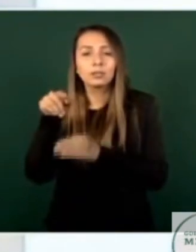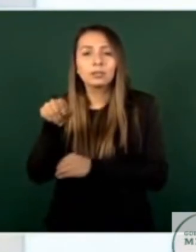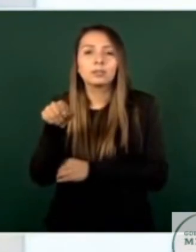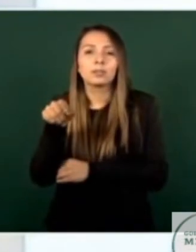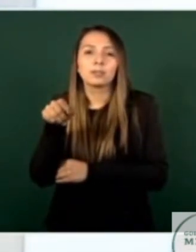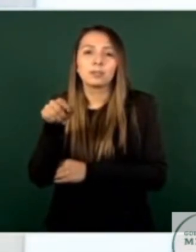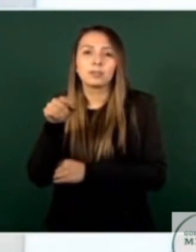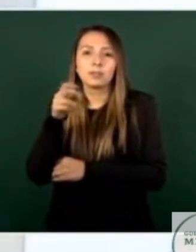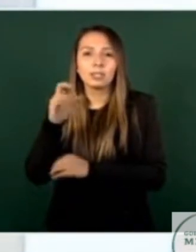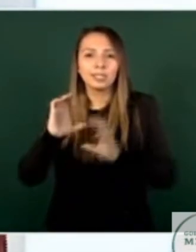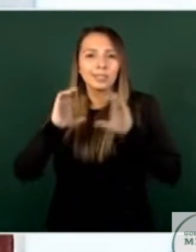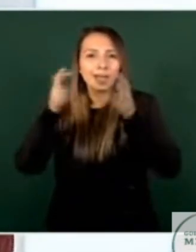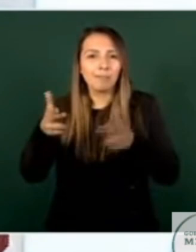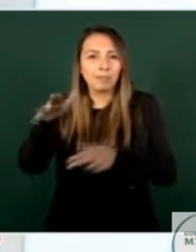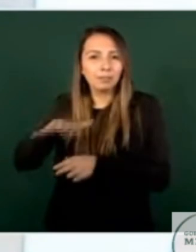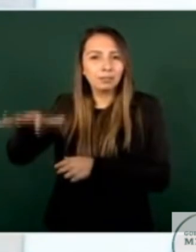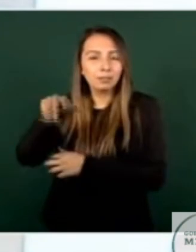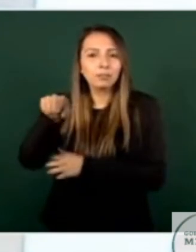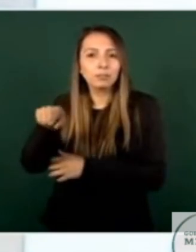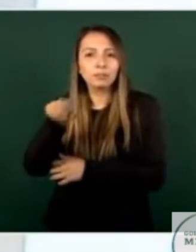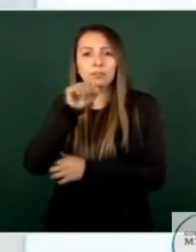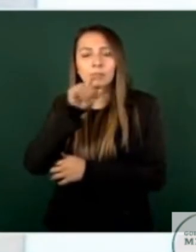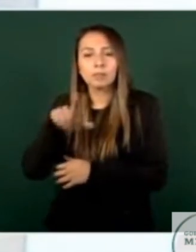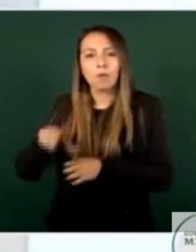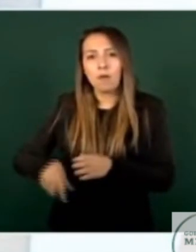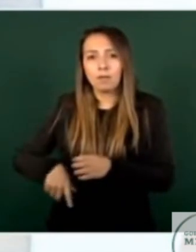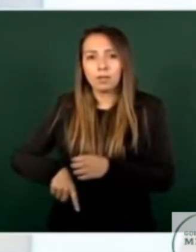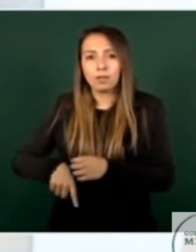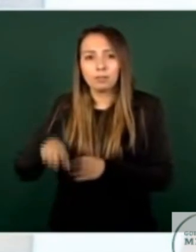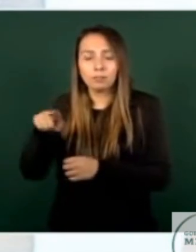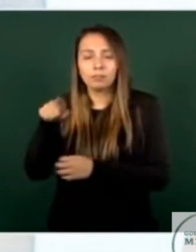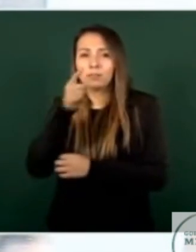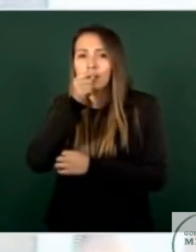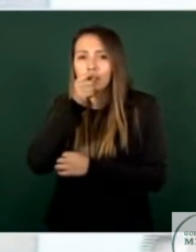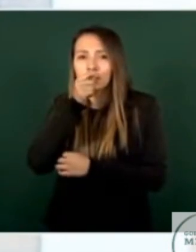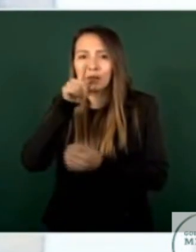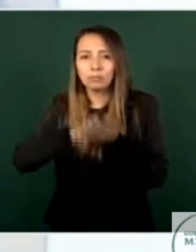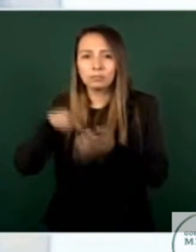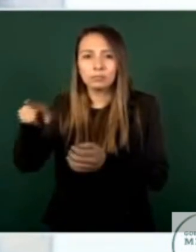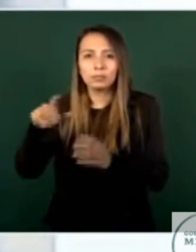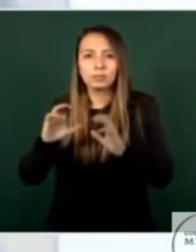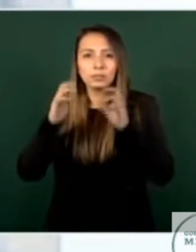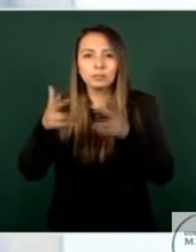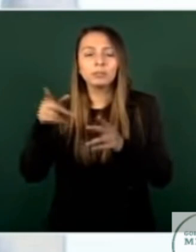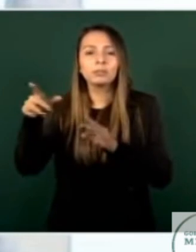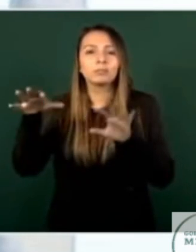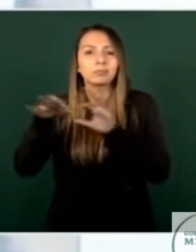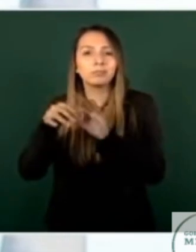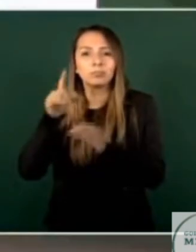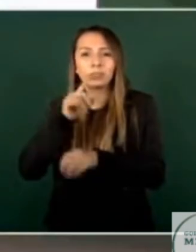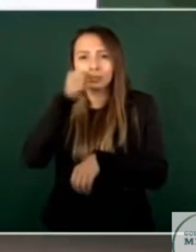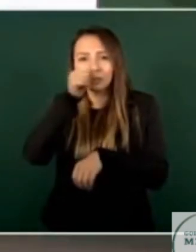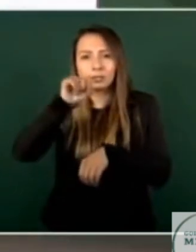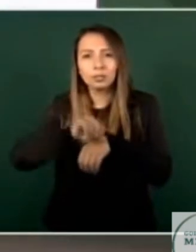Fiscalía de Chiapas con el fiscal Olaf Gómez estuvimos muy en contacto por órdenes de la Secretaría Rosa Isela y